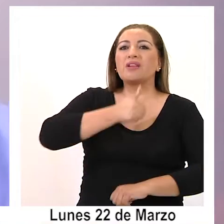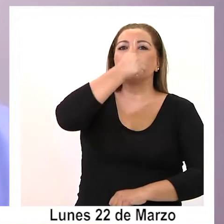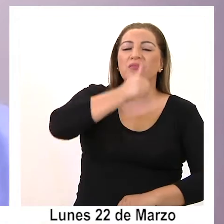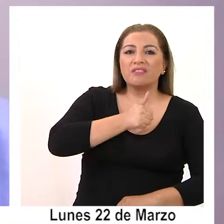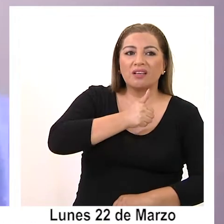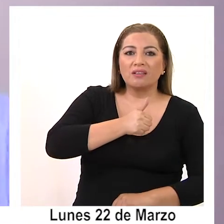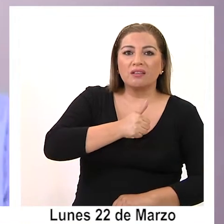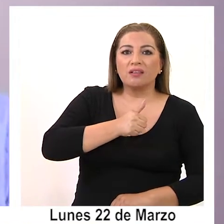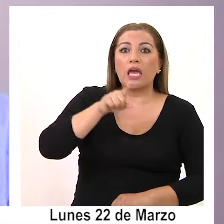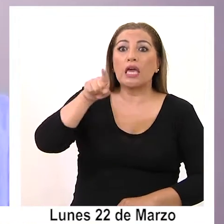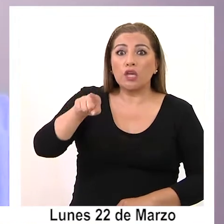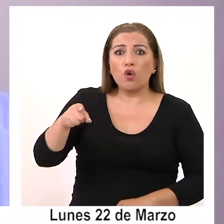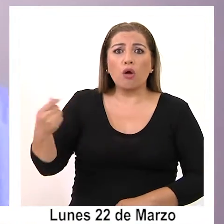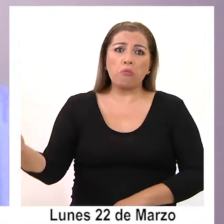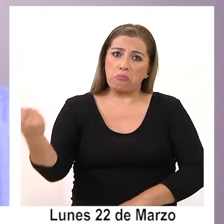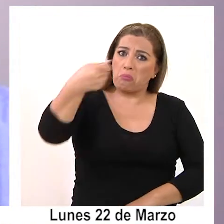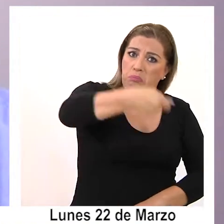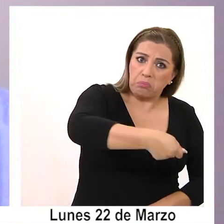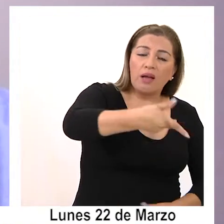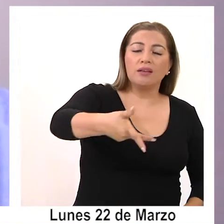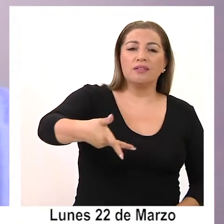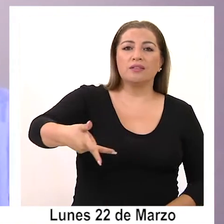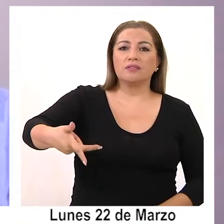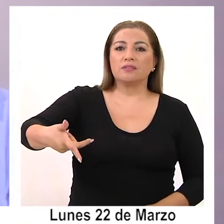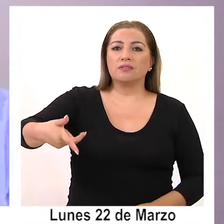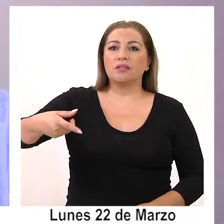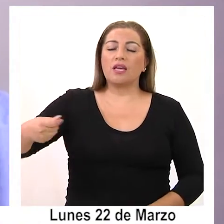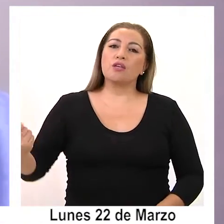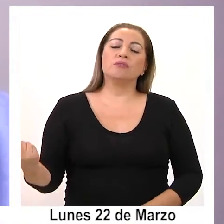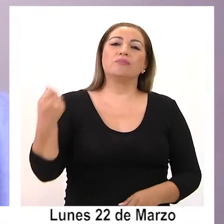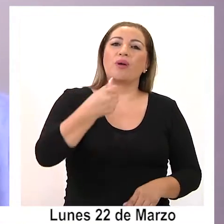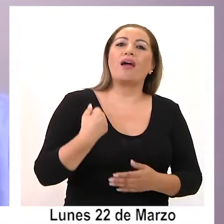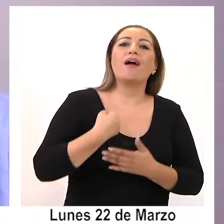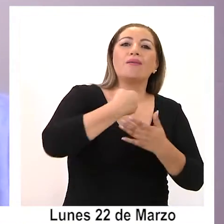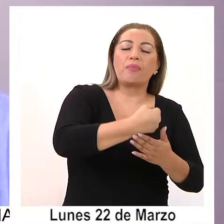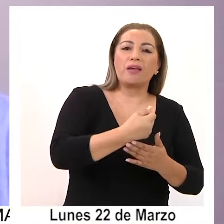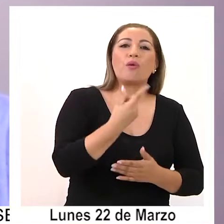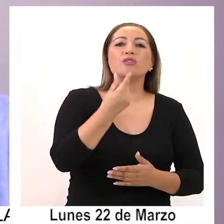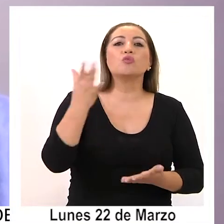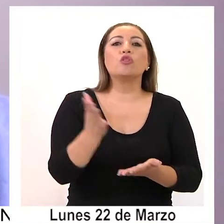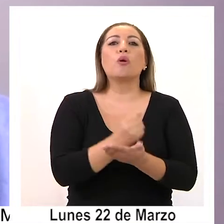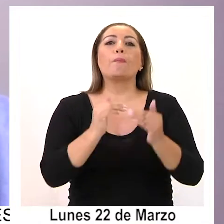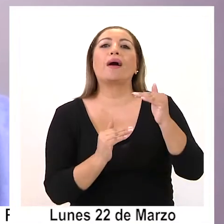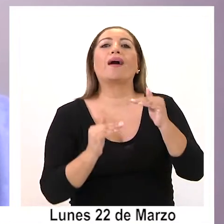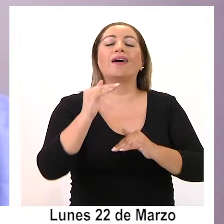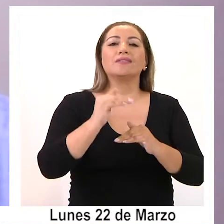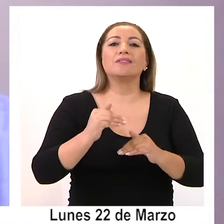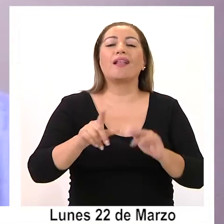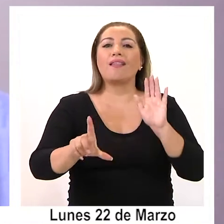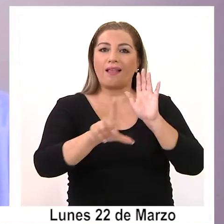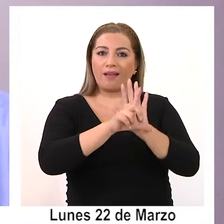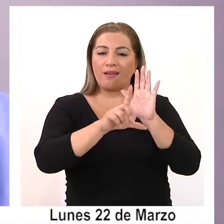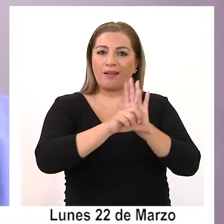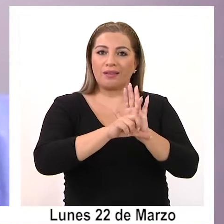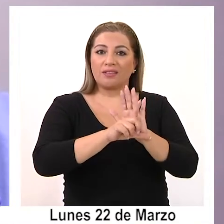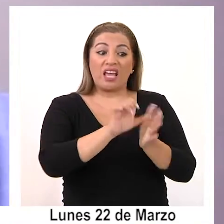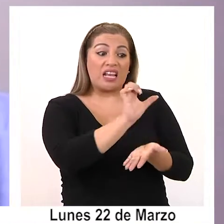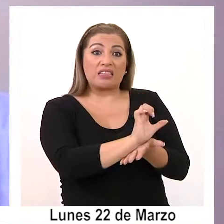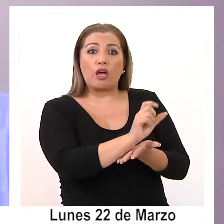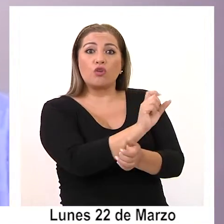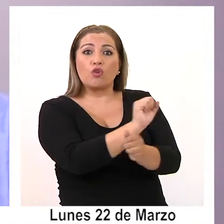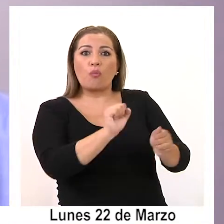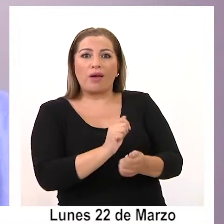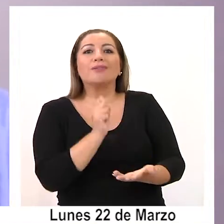En esta ocasión la empresa privada se ha portado muy bien, y ellos están financiando porque están sobre el parámetro que permite legalmente al Estado